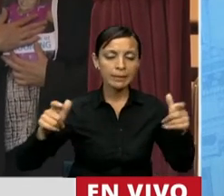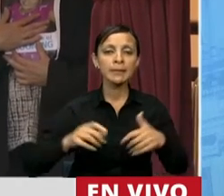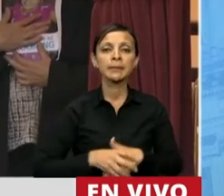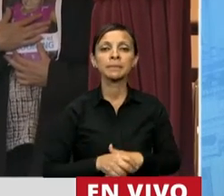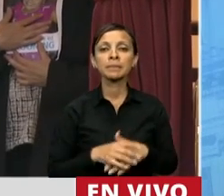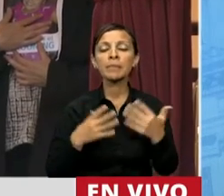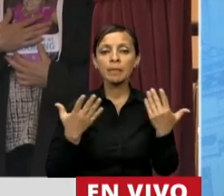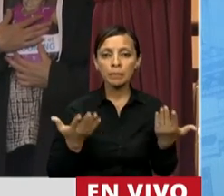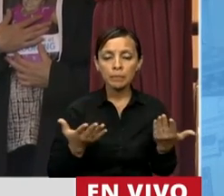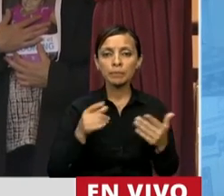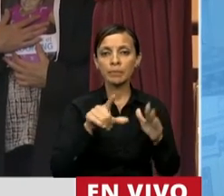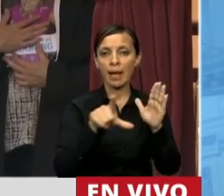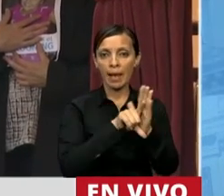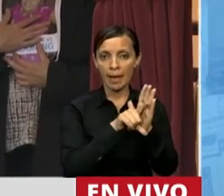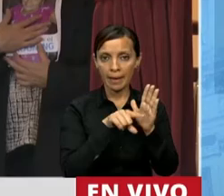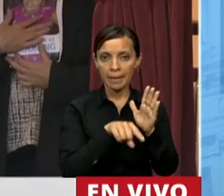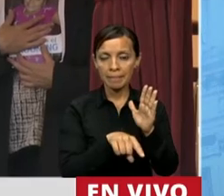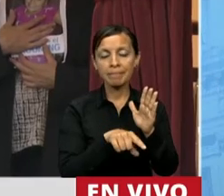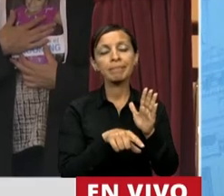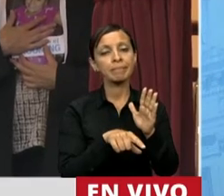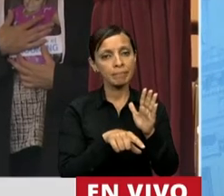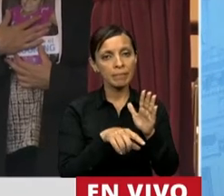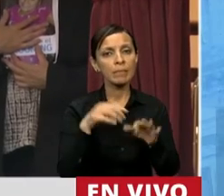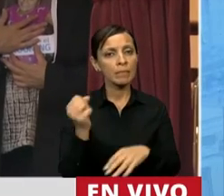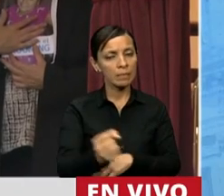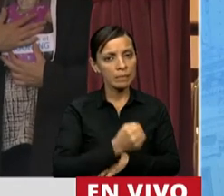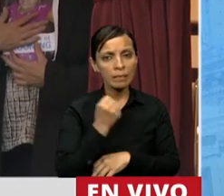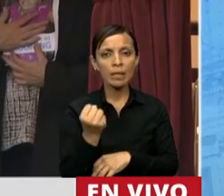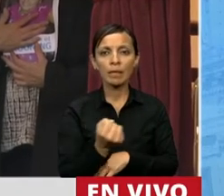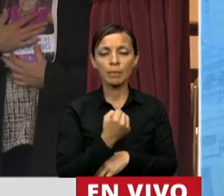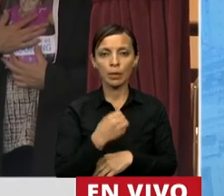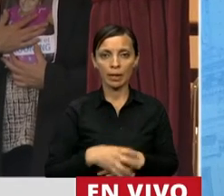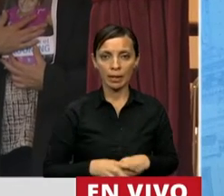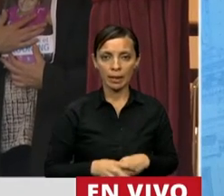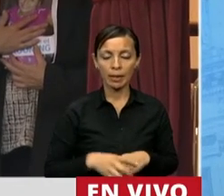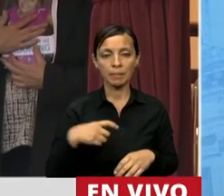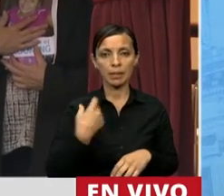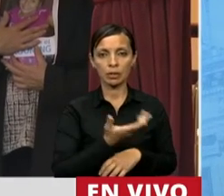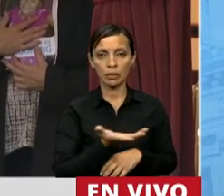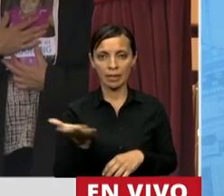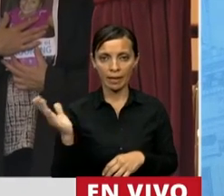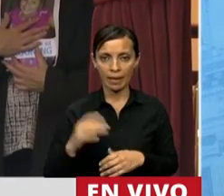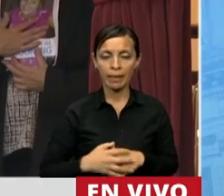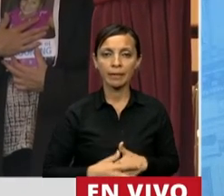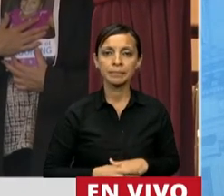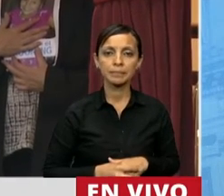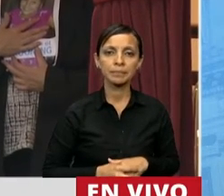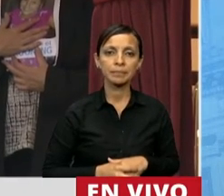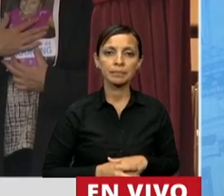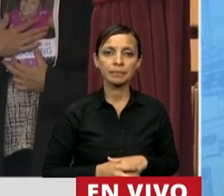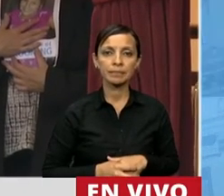esta ley tiene una gran importancia para la sociedad en su conjunto.